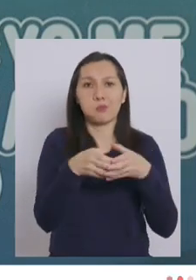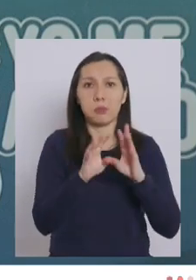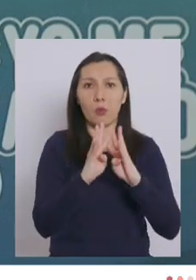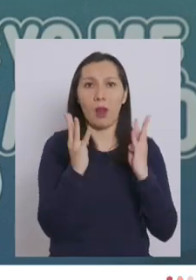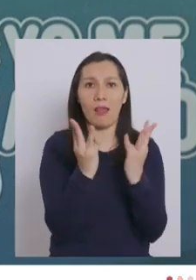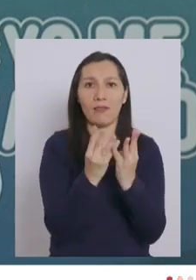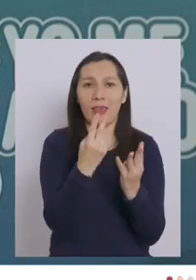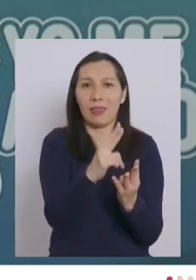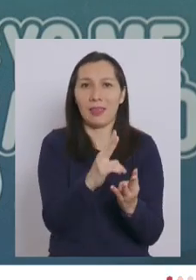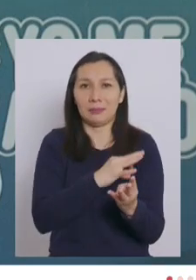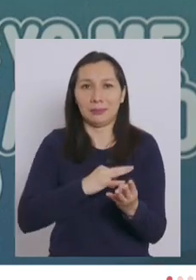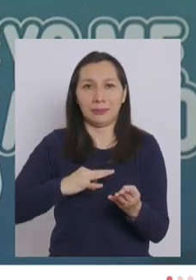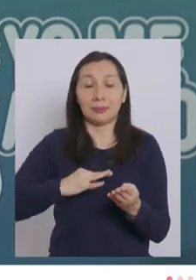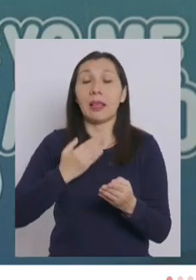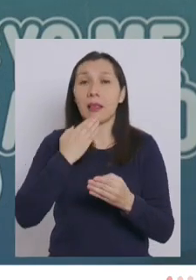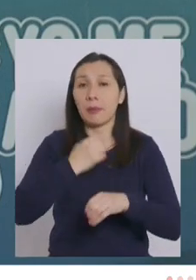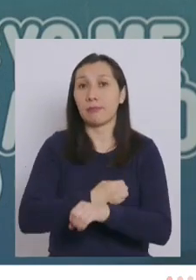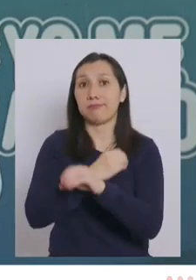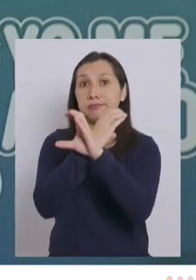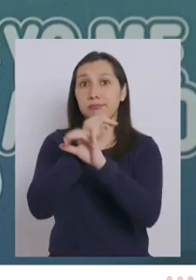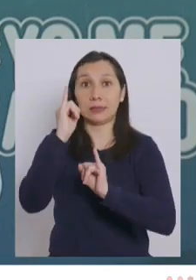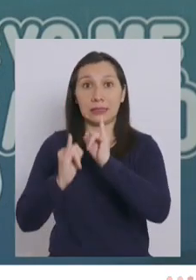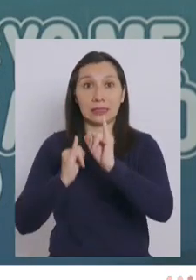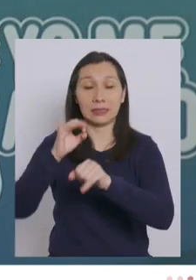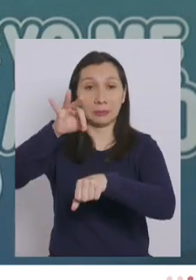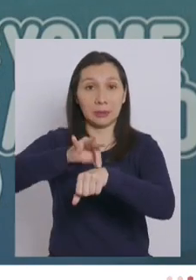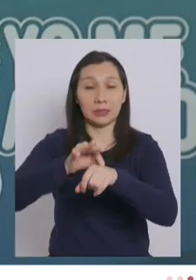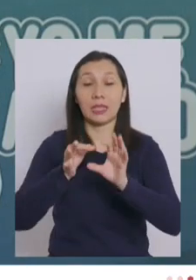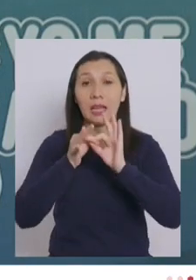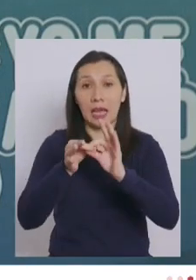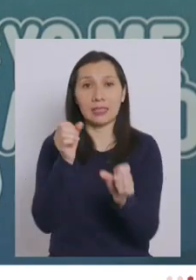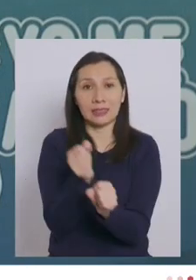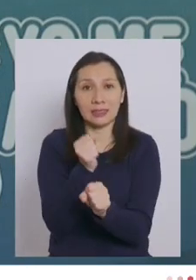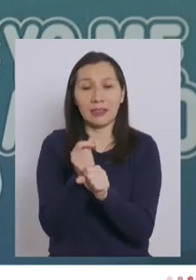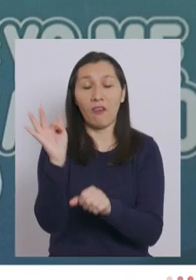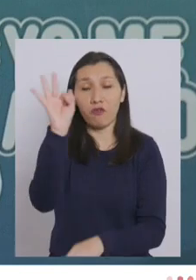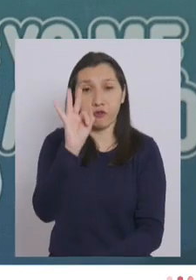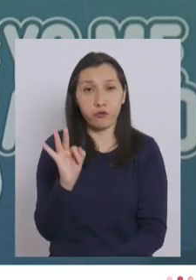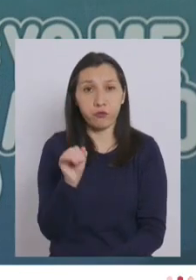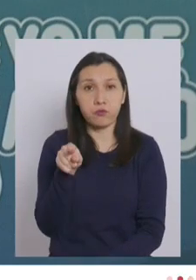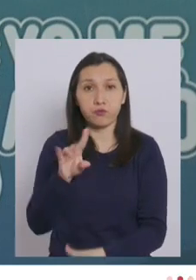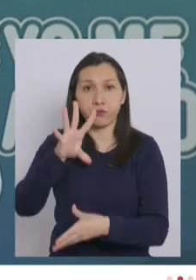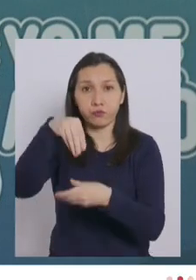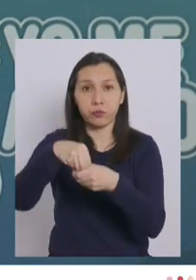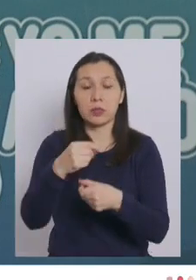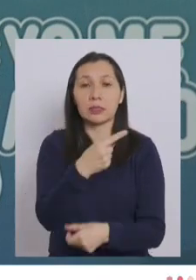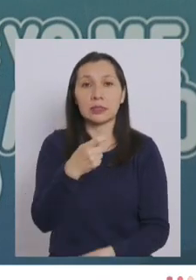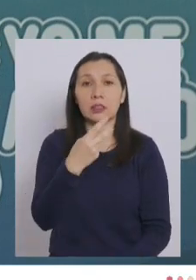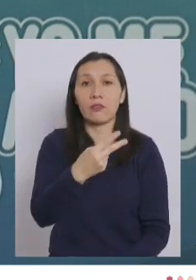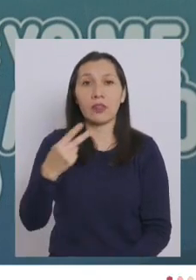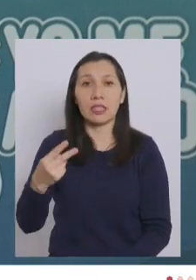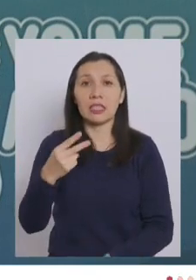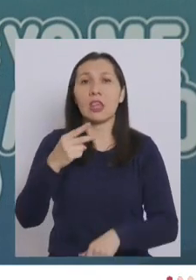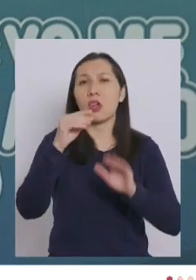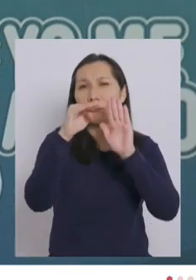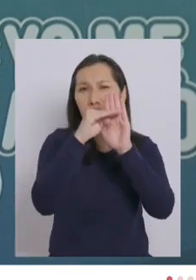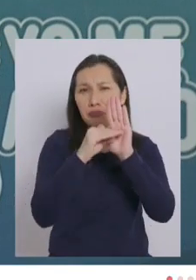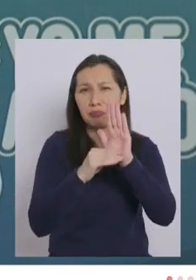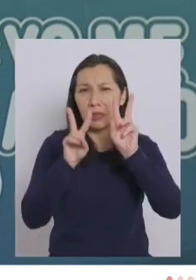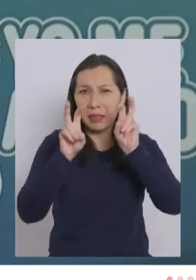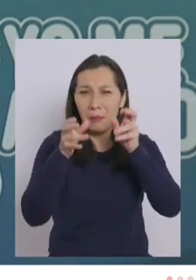En el caso de la telemedicina, gracias al trabajo del FONASA, que dentro de las 122 prestaciones